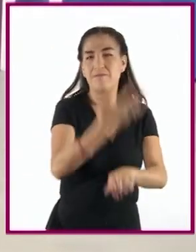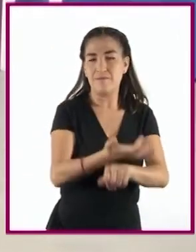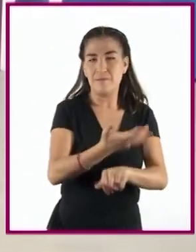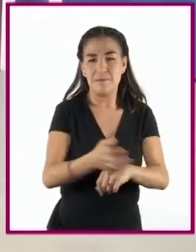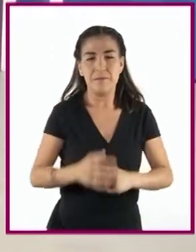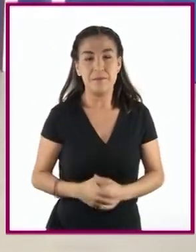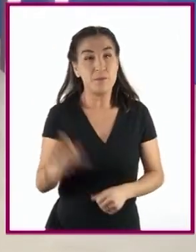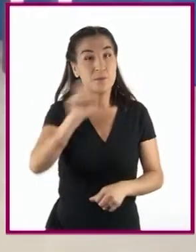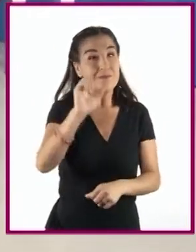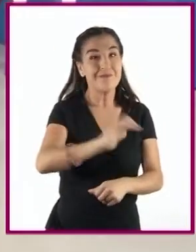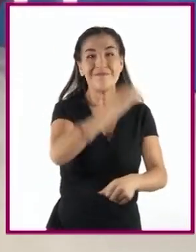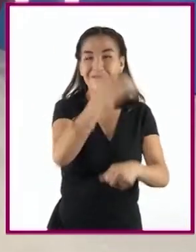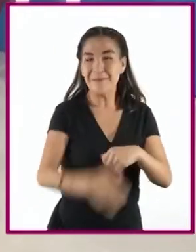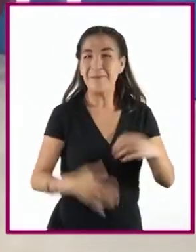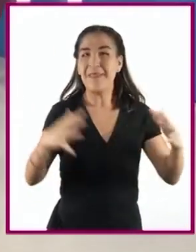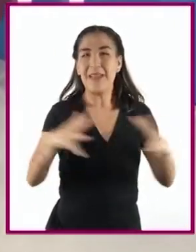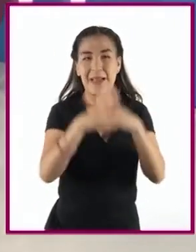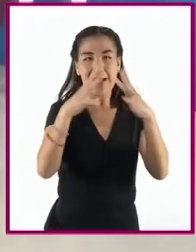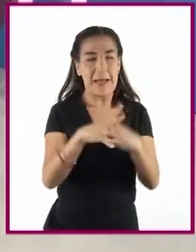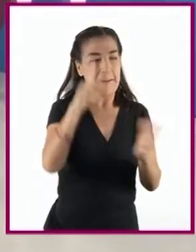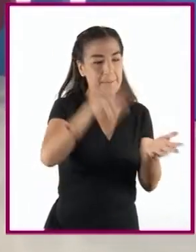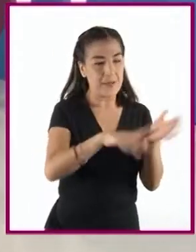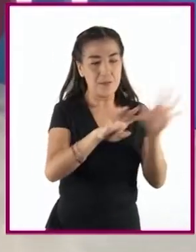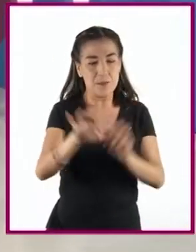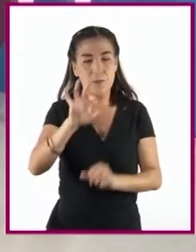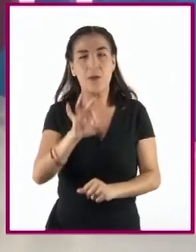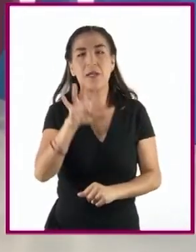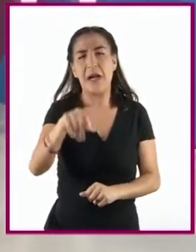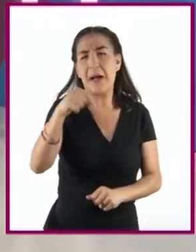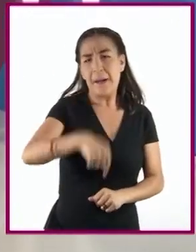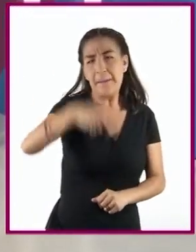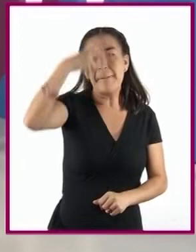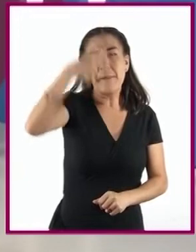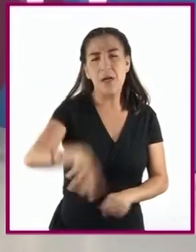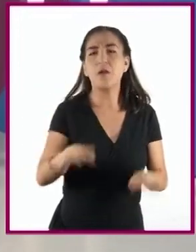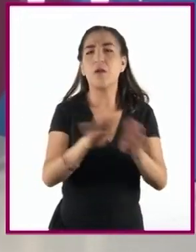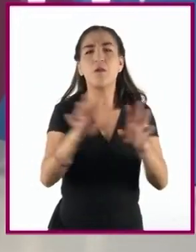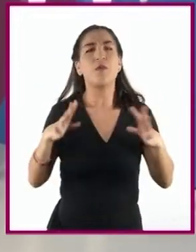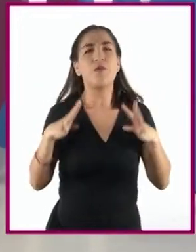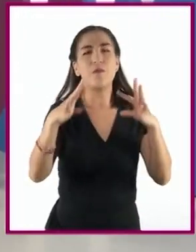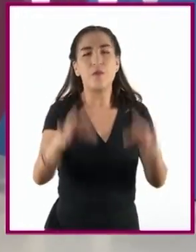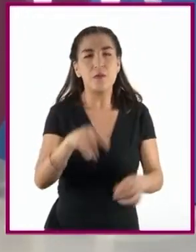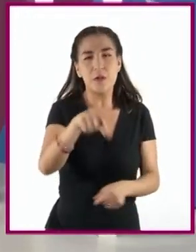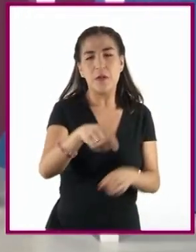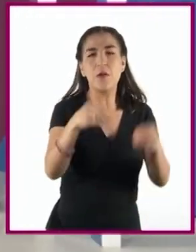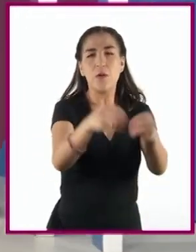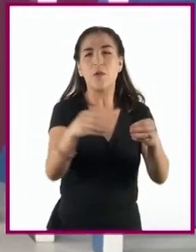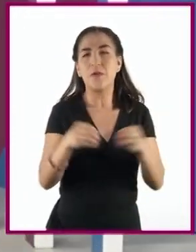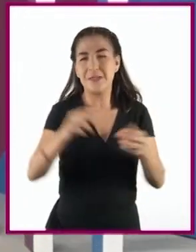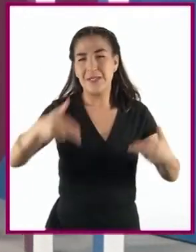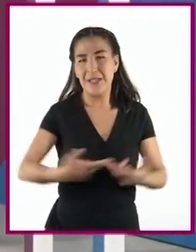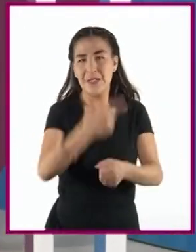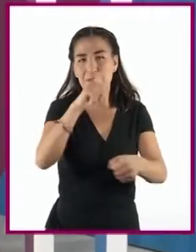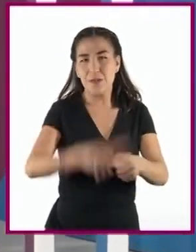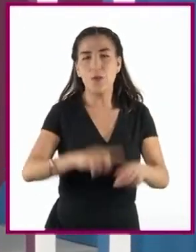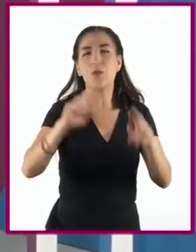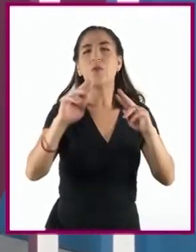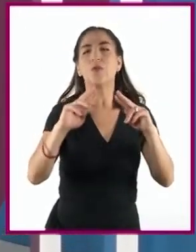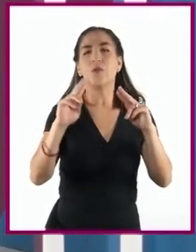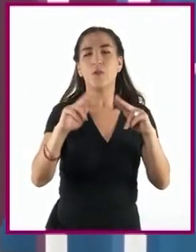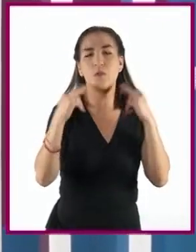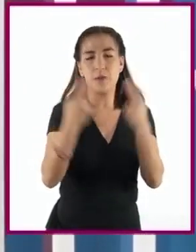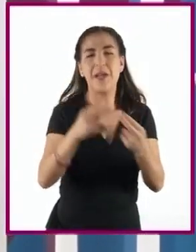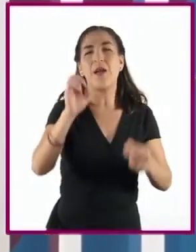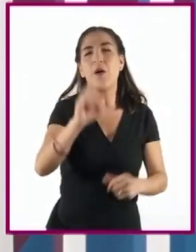finalizar la guerra en 1945, México fue uno de los fundadores de la Organización de las Naciones Unidas, ONU,